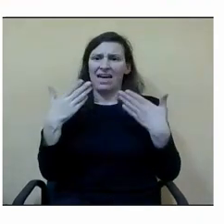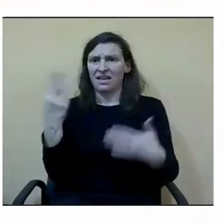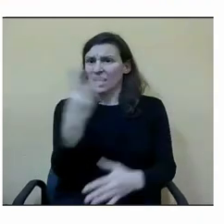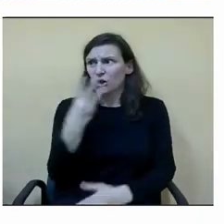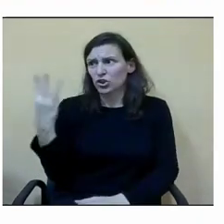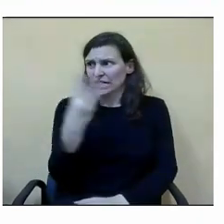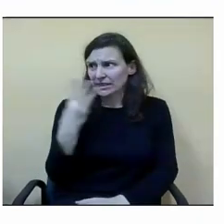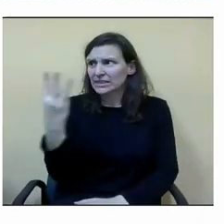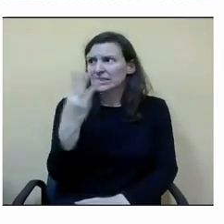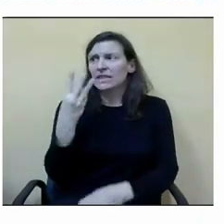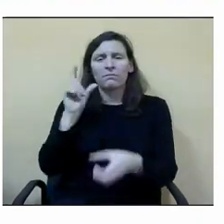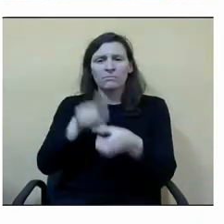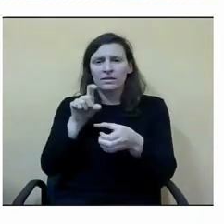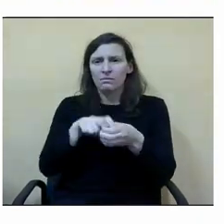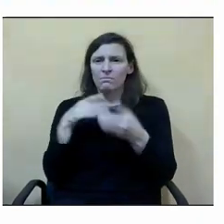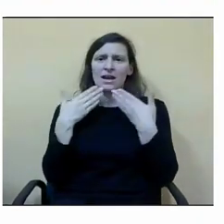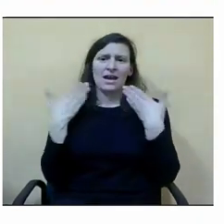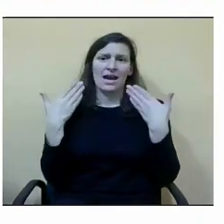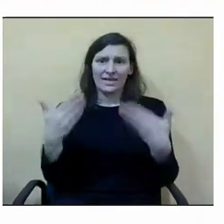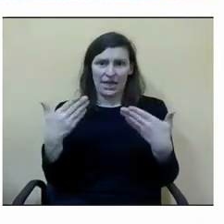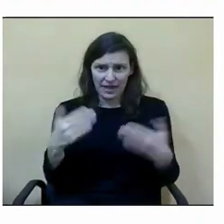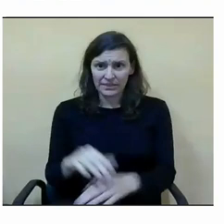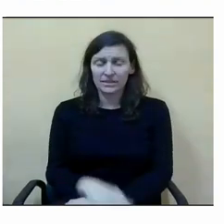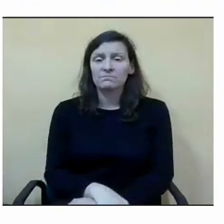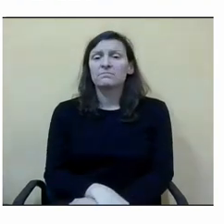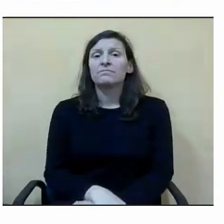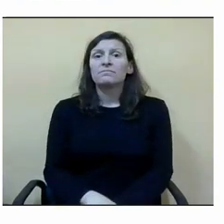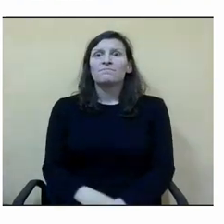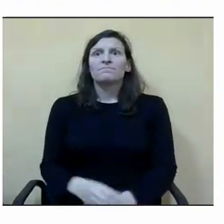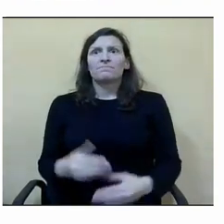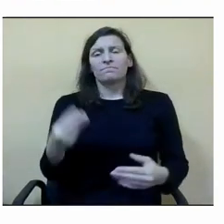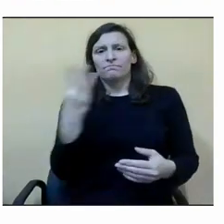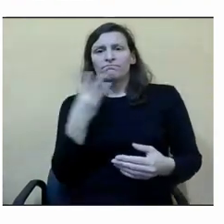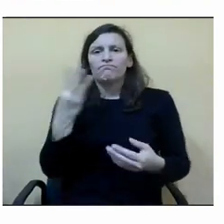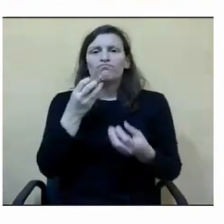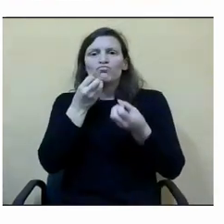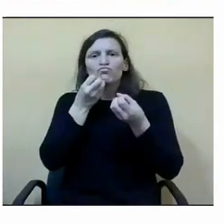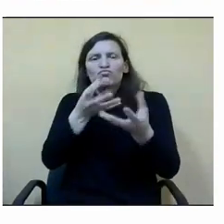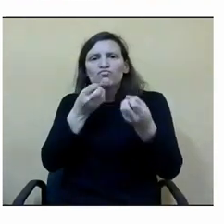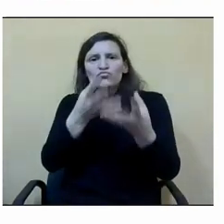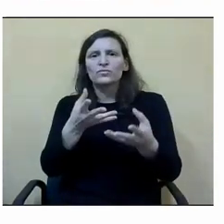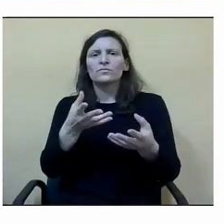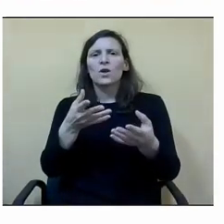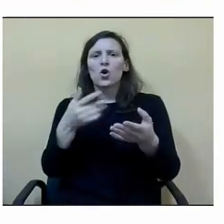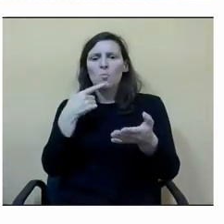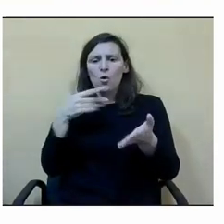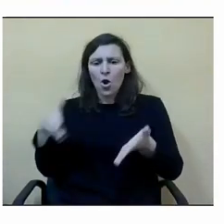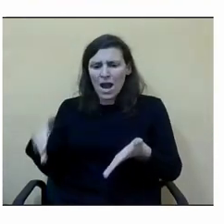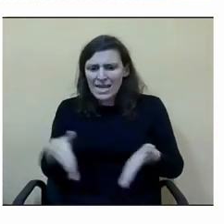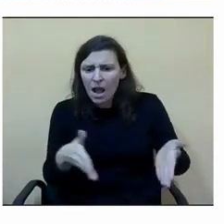participar por mostrarnos ese camino para convertir lo